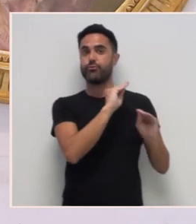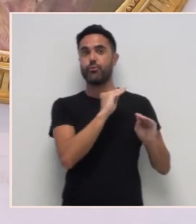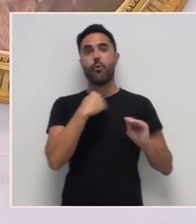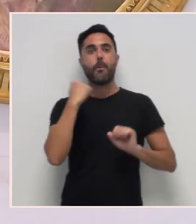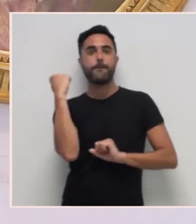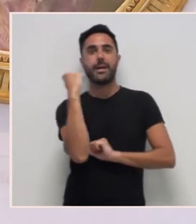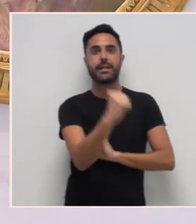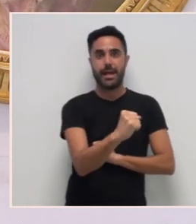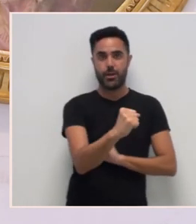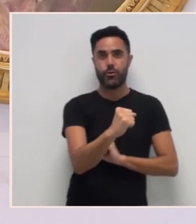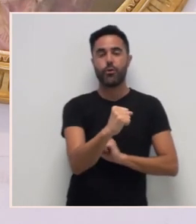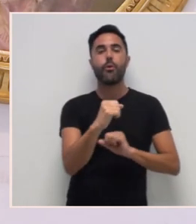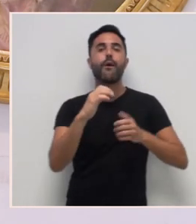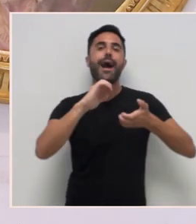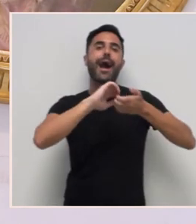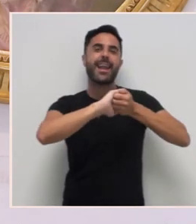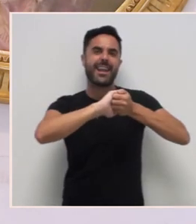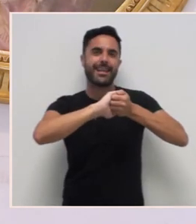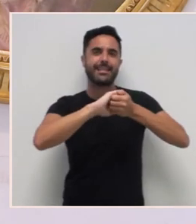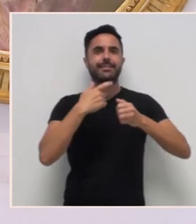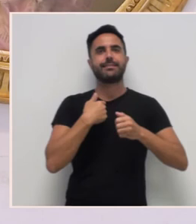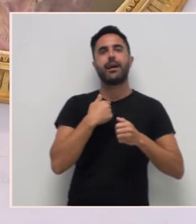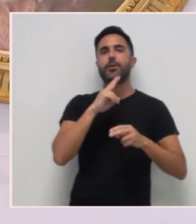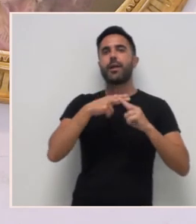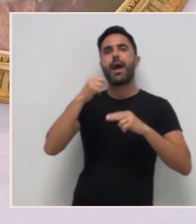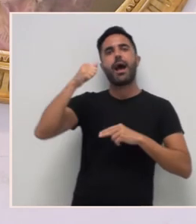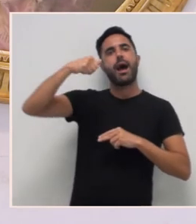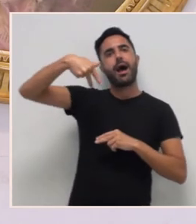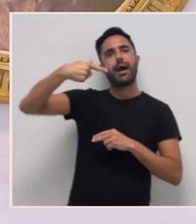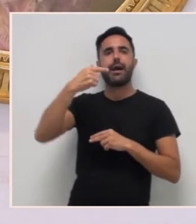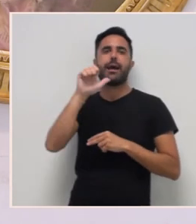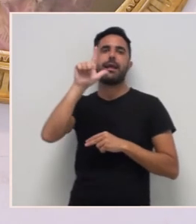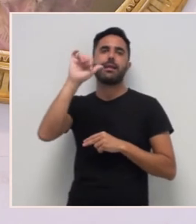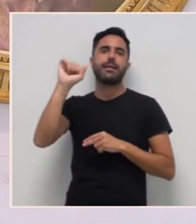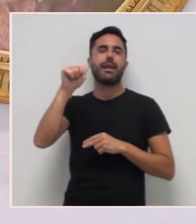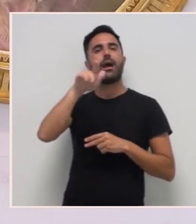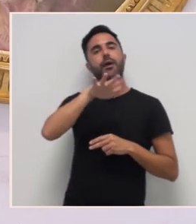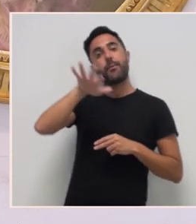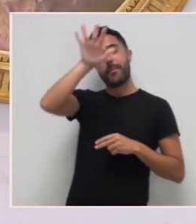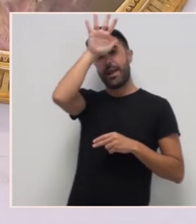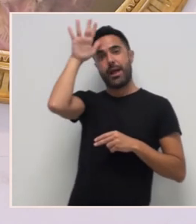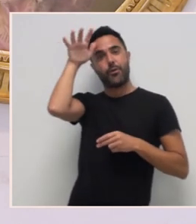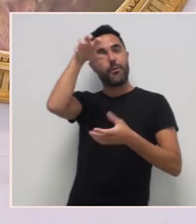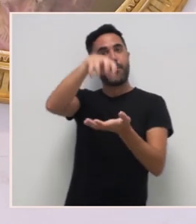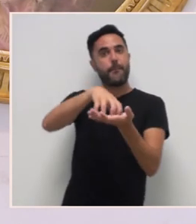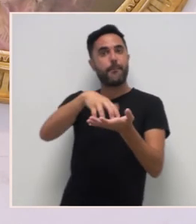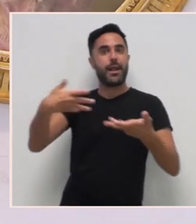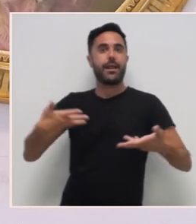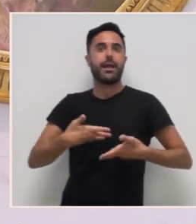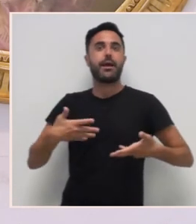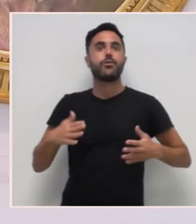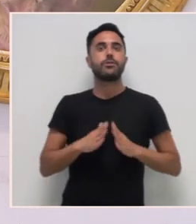Angelillo no lugar de veraneo no balneario de Santa Águeda, ela foi o que